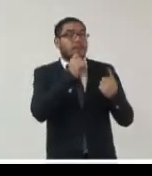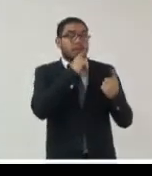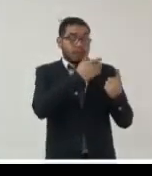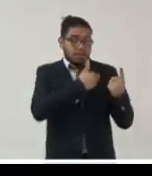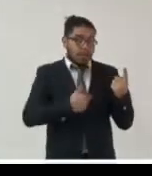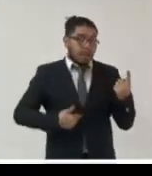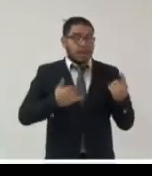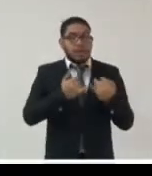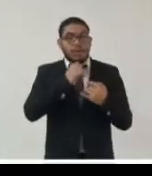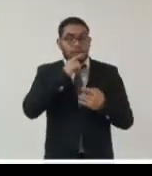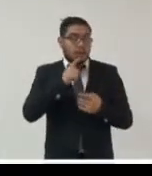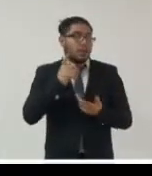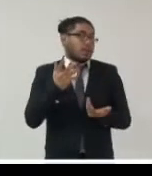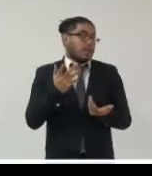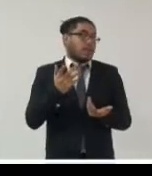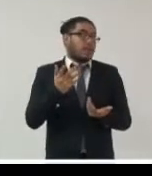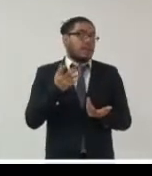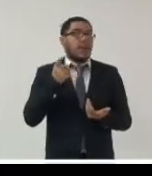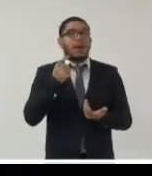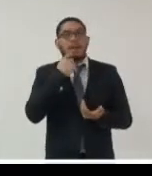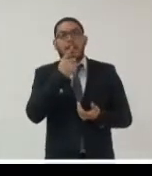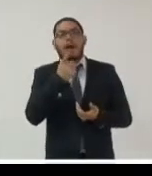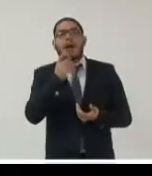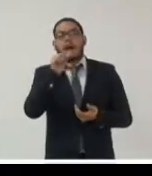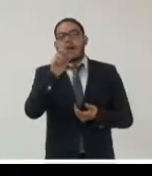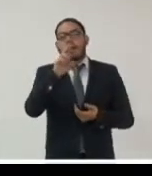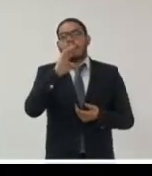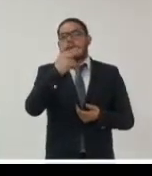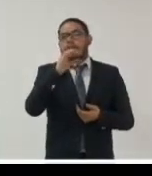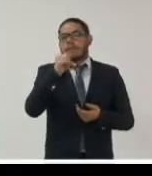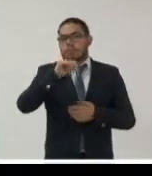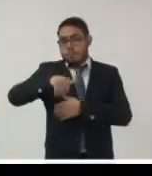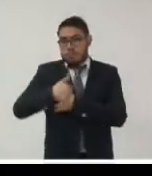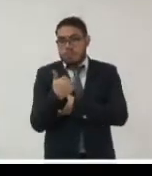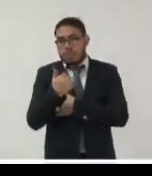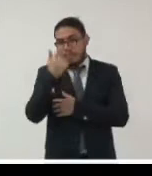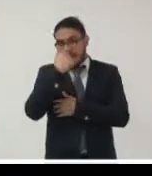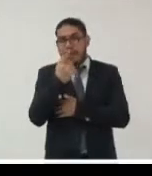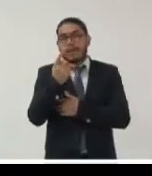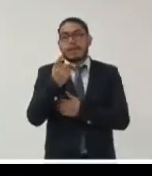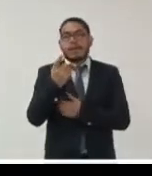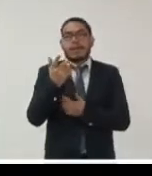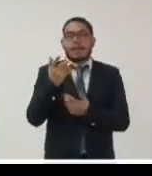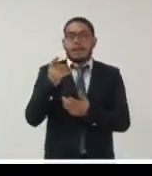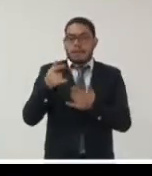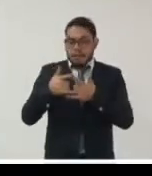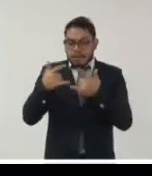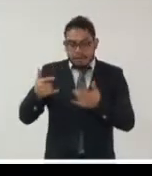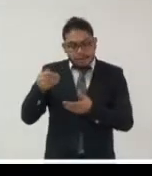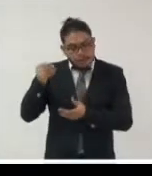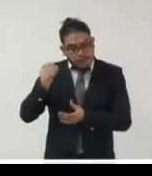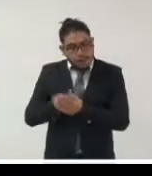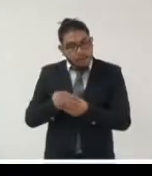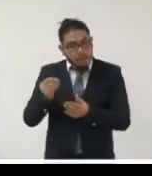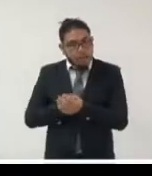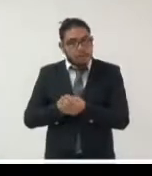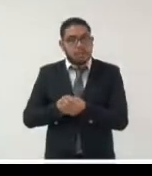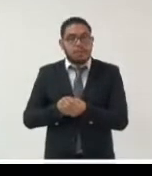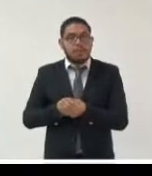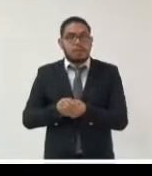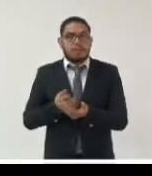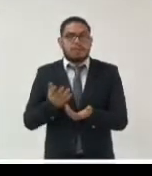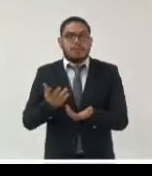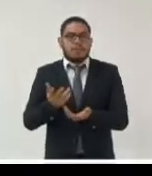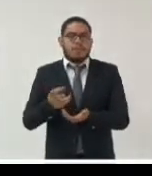que dice archívese para este expediente legislativo y es todo